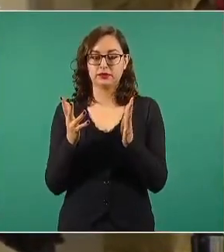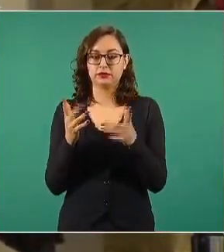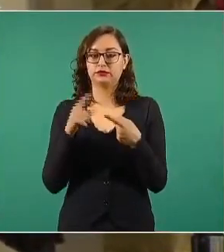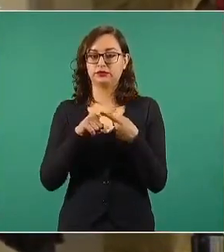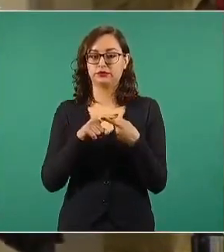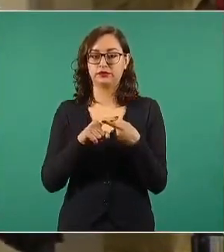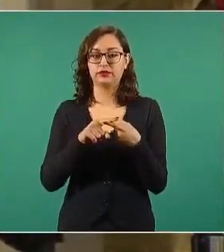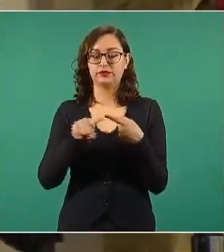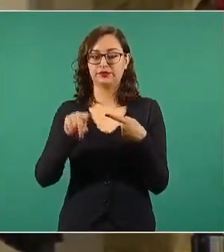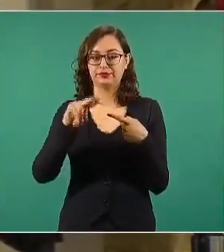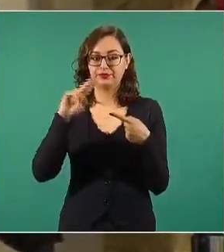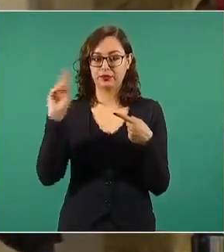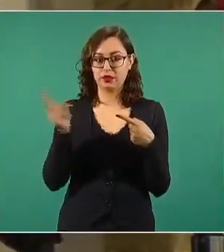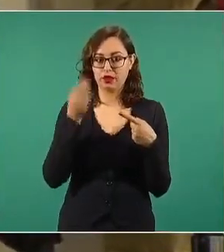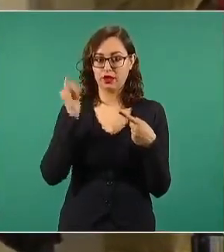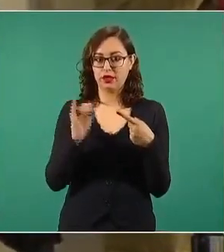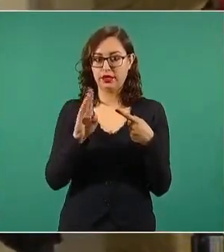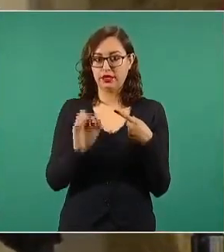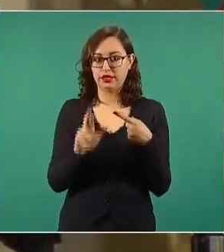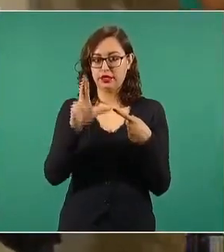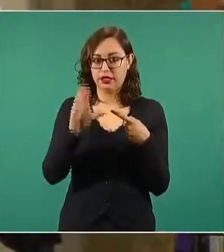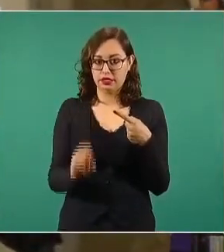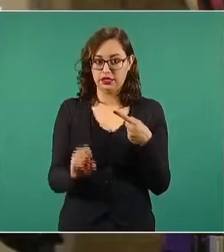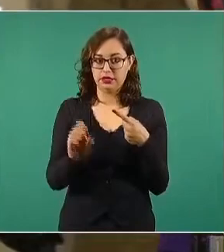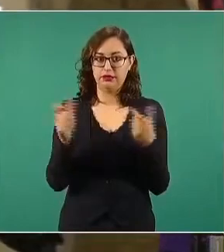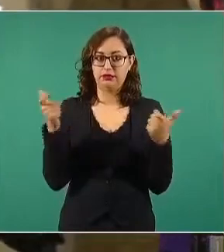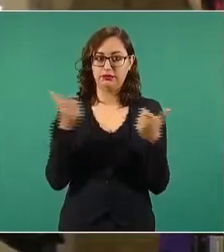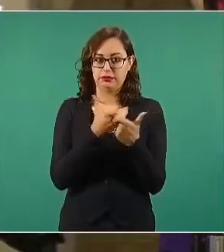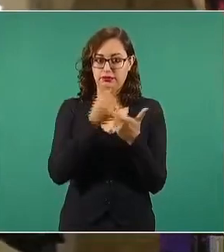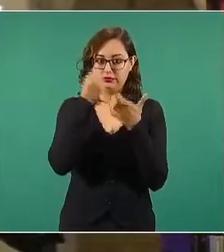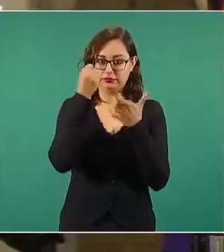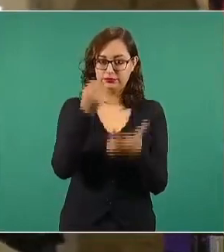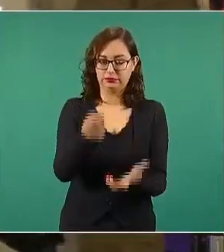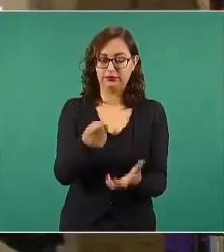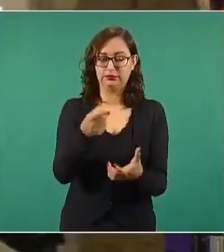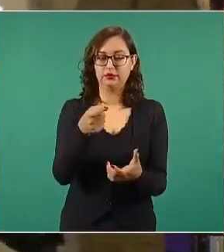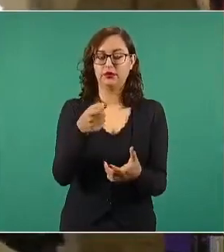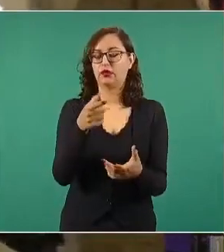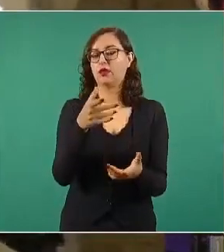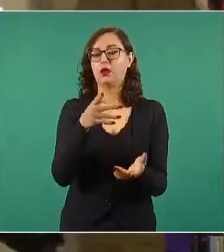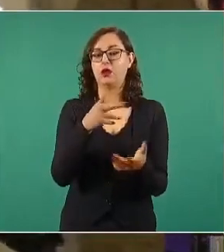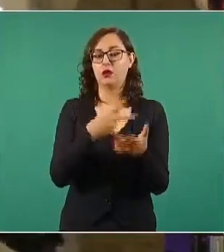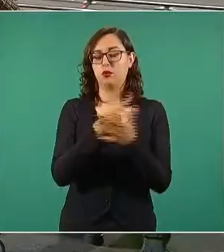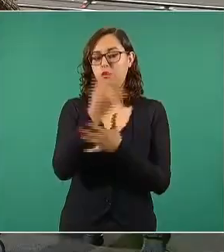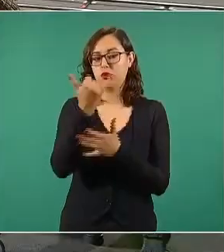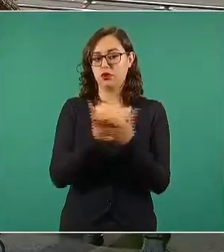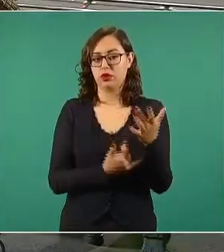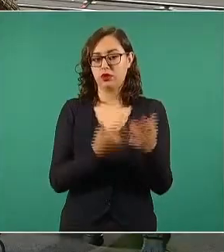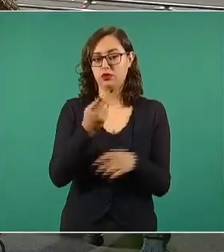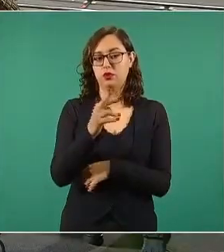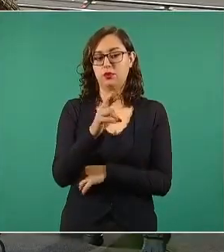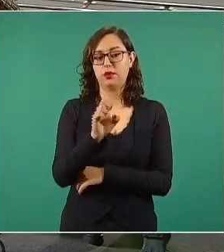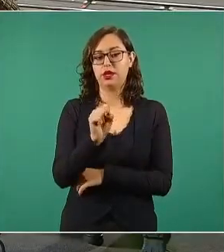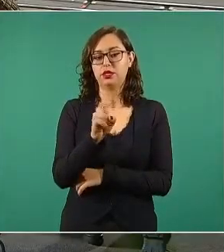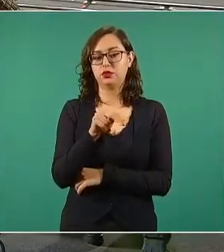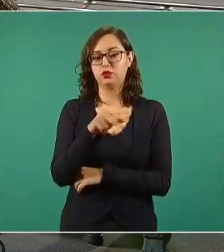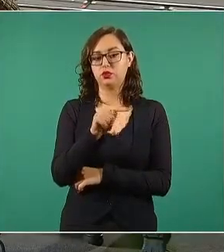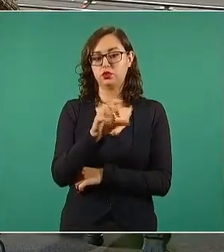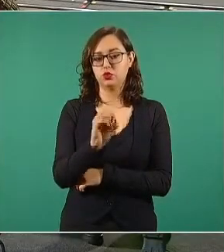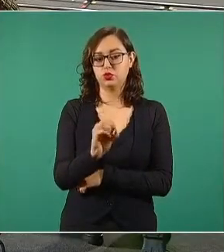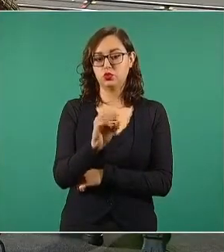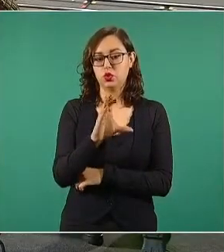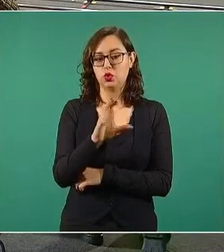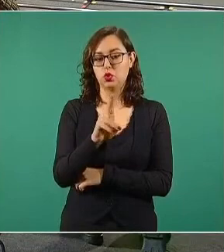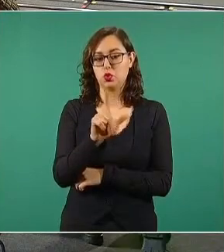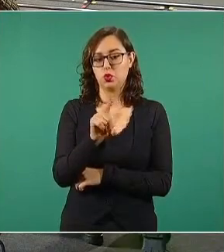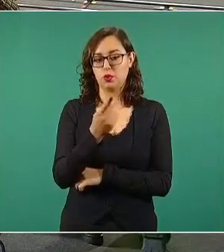Universidad Iberoamericana que financió presunto culpable y que desnudó la corrupción del Poder Judicial. Y